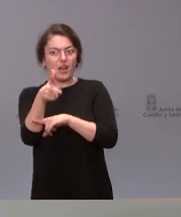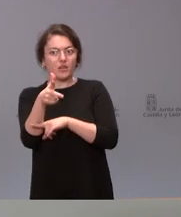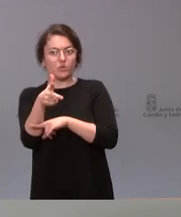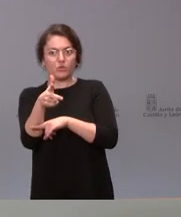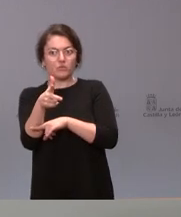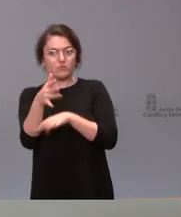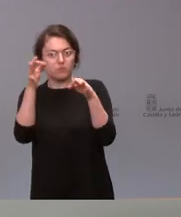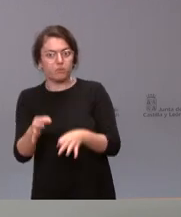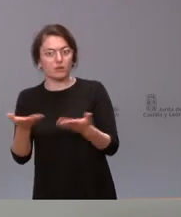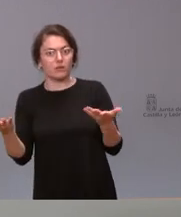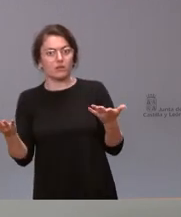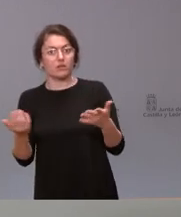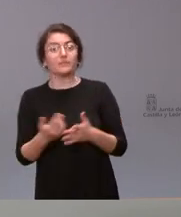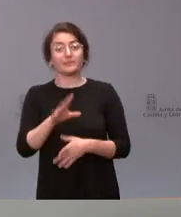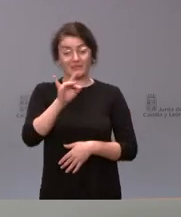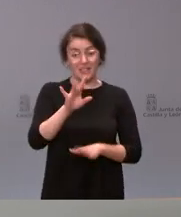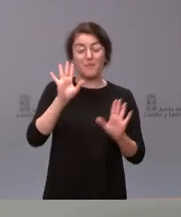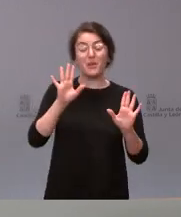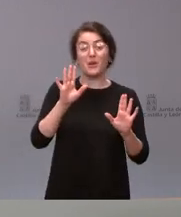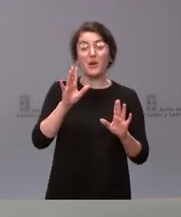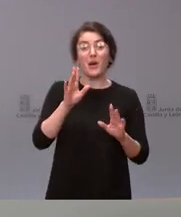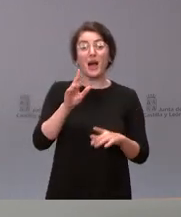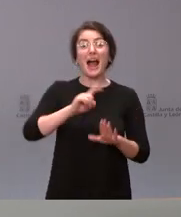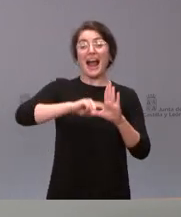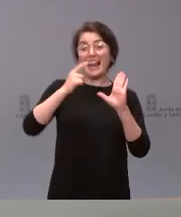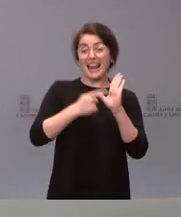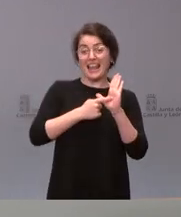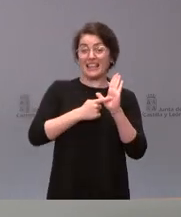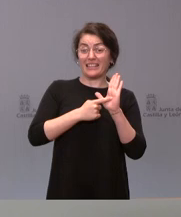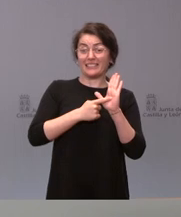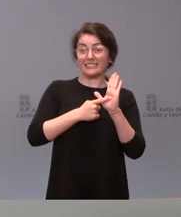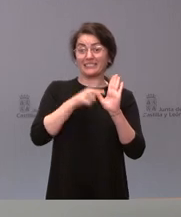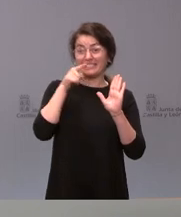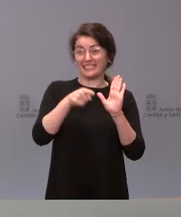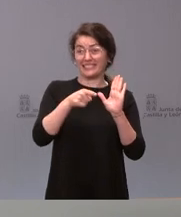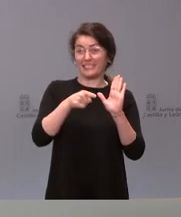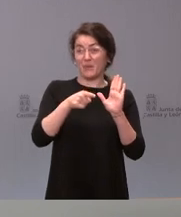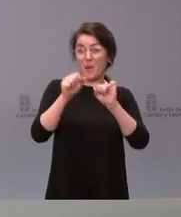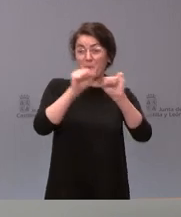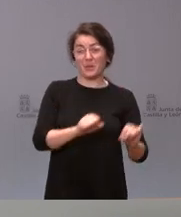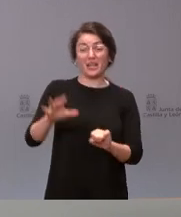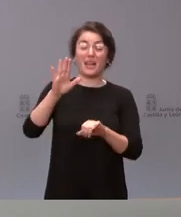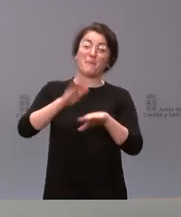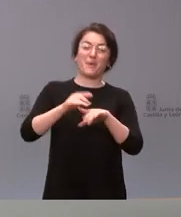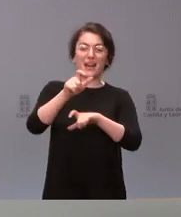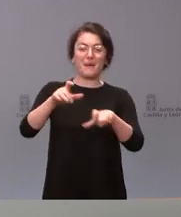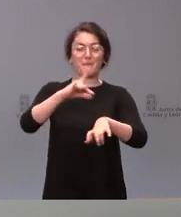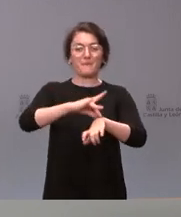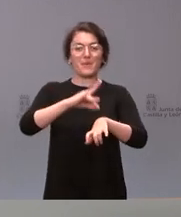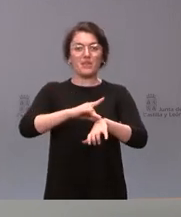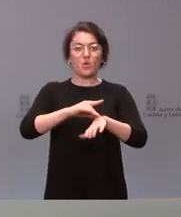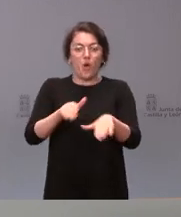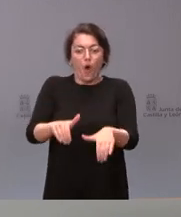Sí, pero también está reconocido por ley el derecho a la objeción de conciencia. Y, por tanto, nosotros lo que tenemos que hacer es